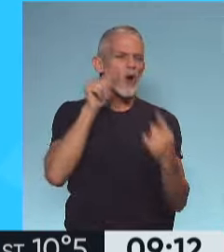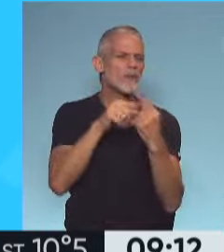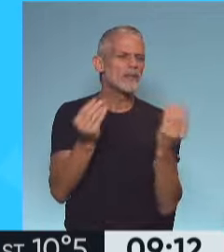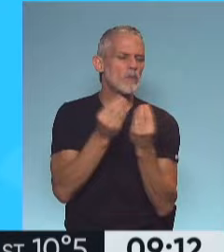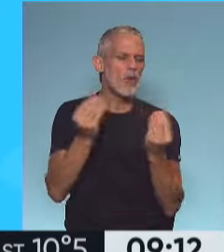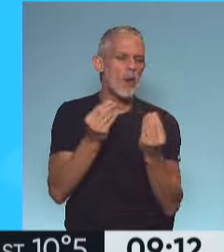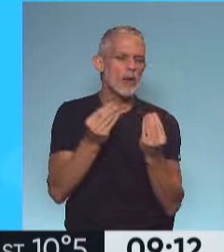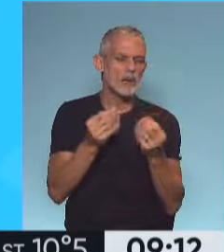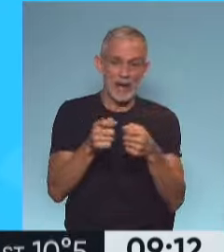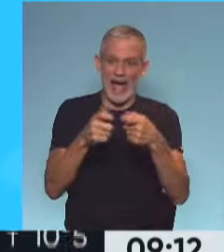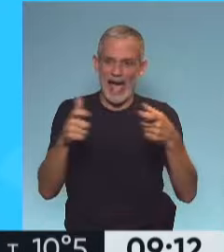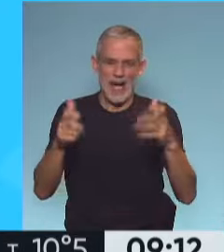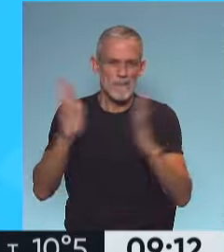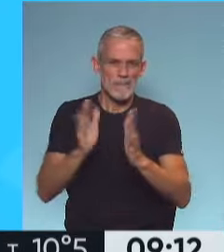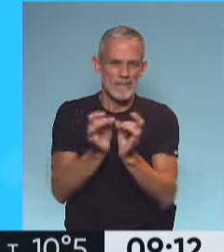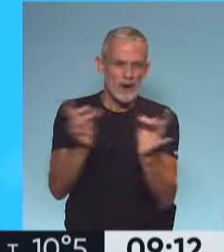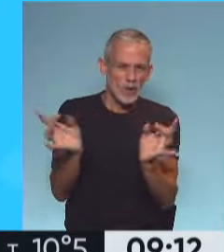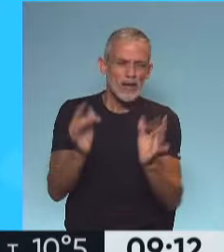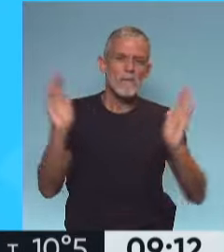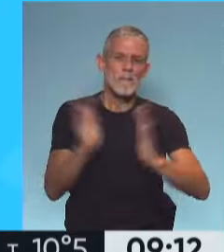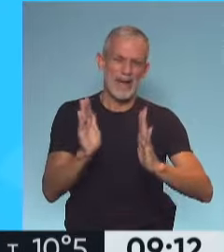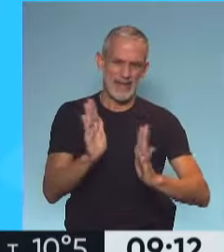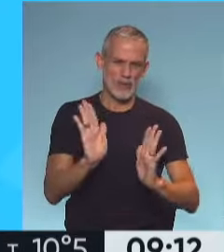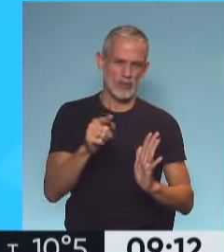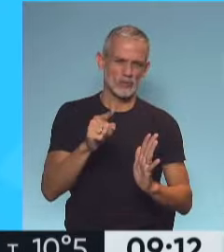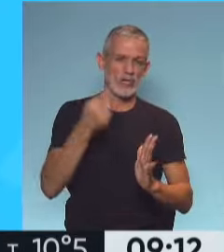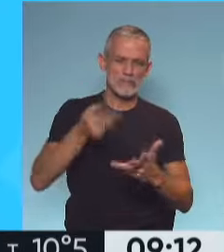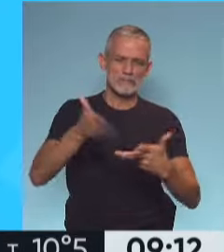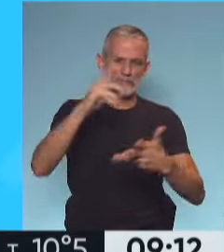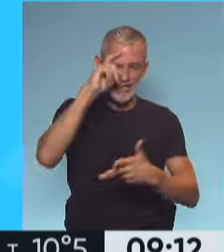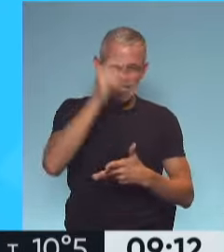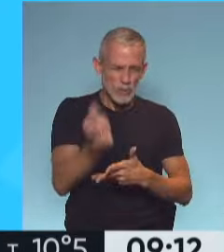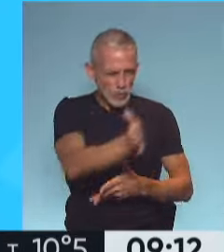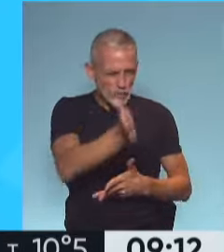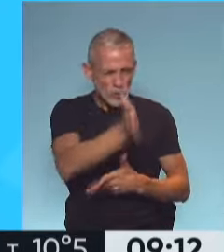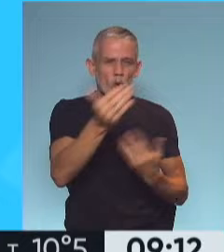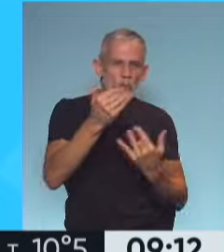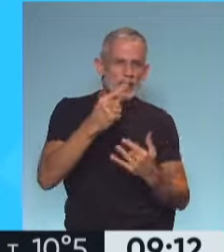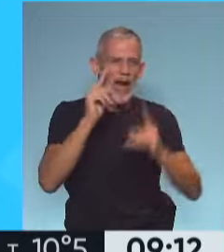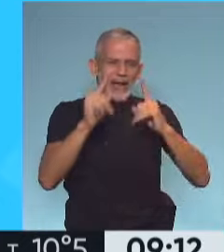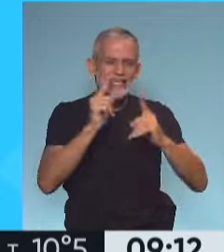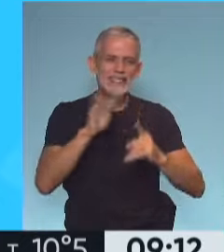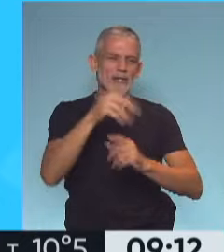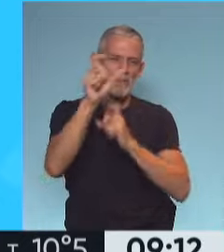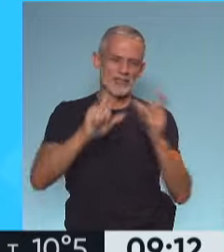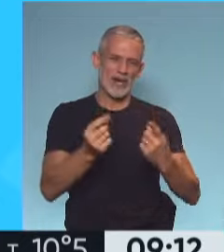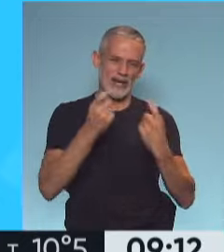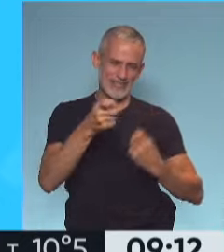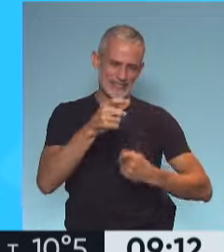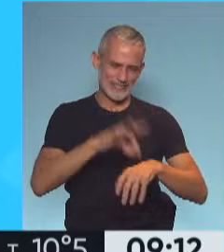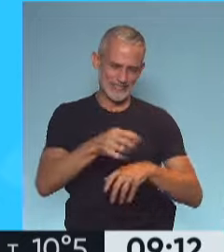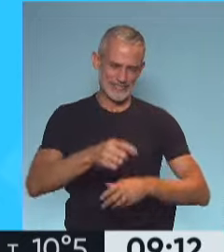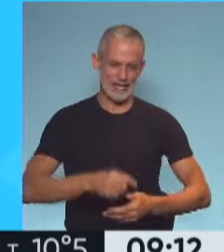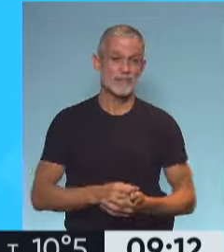es detener la velocidad de los contagios y permitir que el sistema de salud pueda atender a quienes lo necesiten.